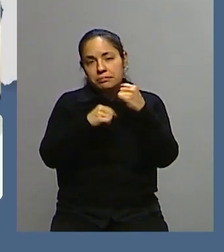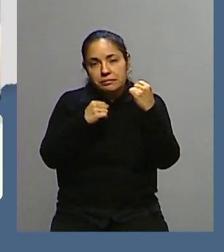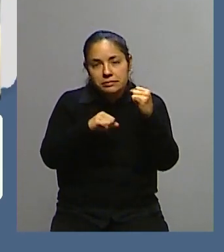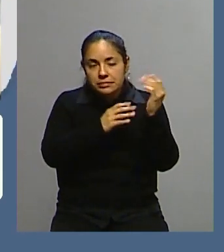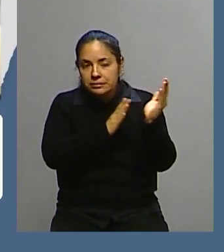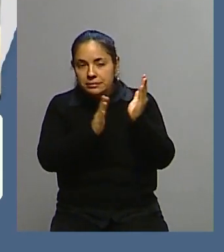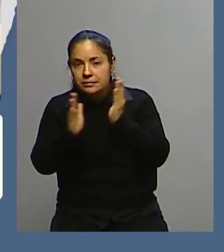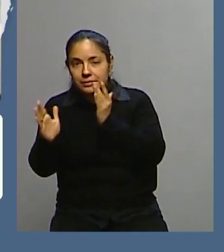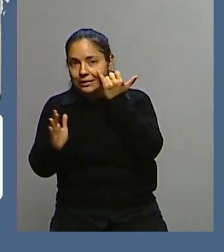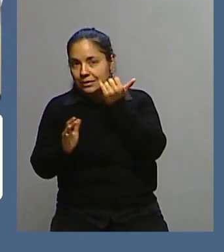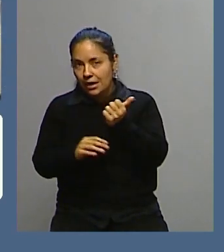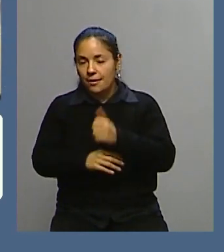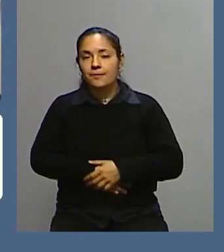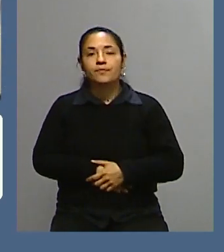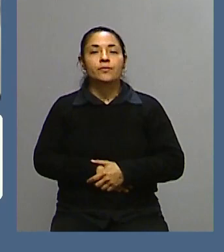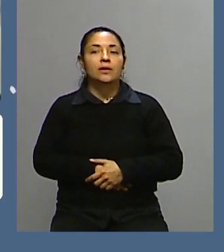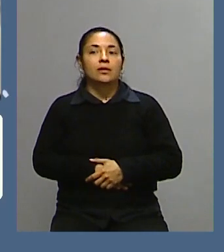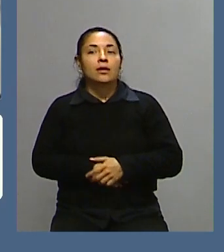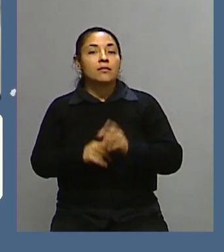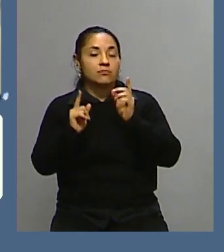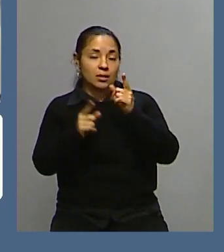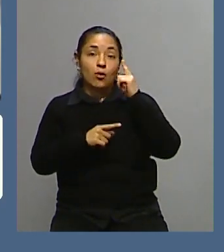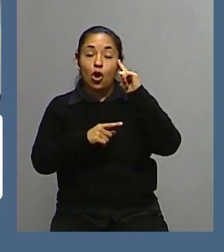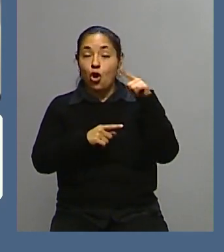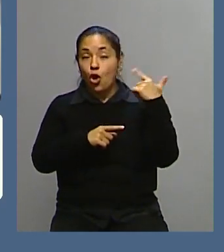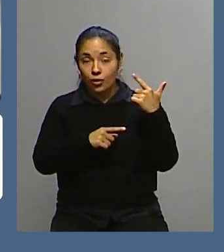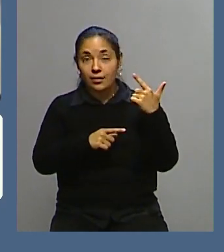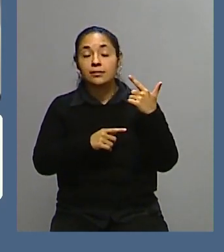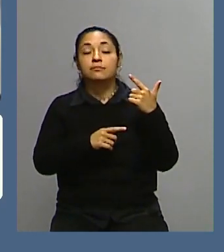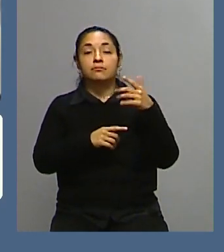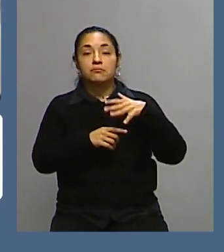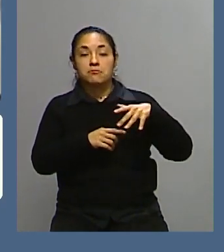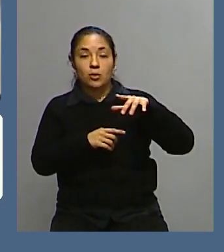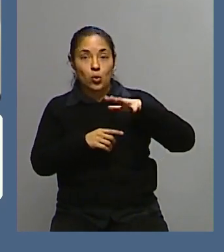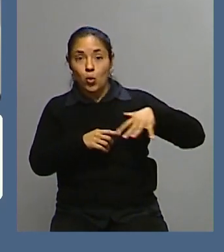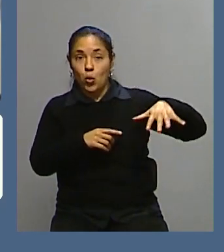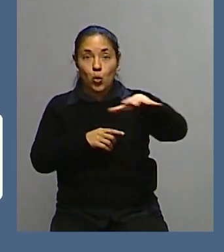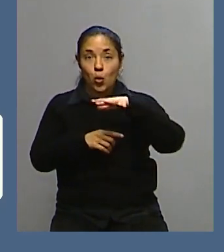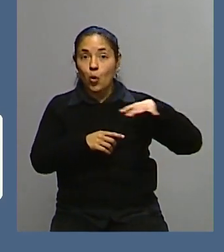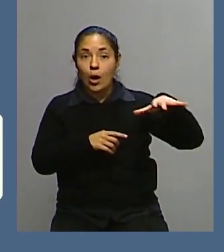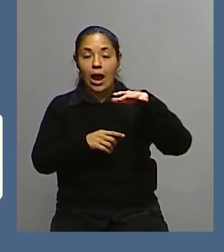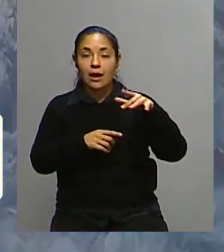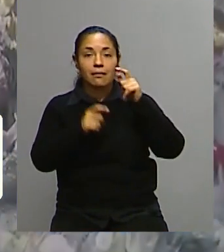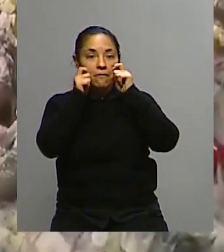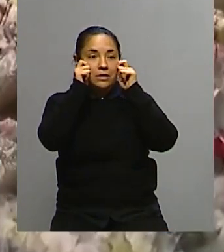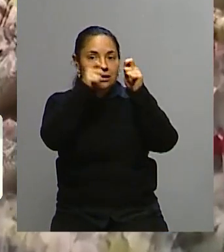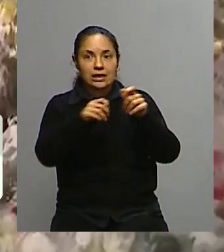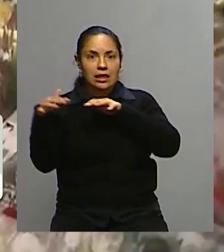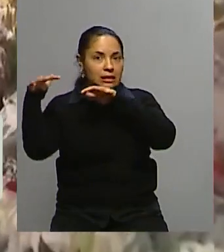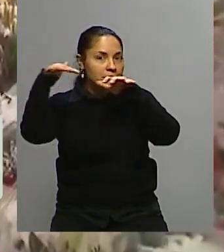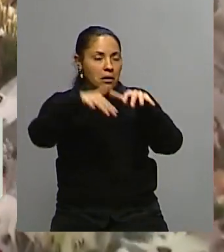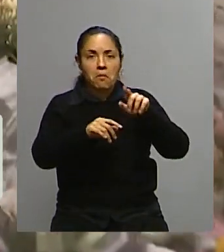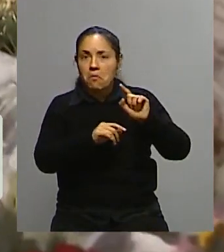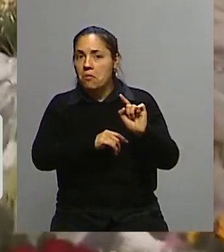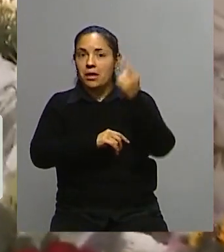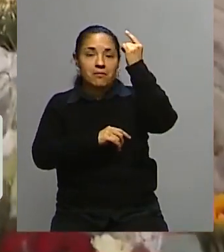Así todo, esperan en Londres una cantidad de visitantes que no se ha visto nunca. Esto es una